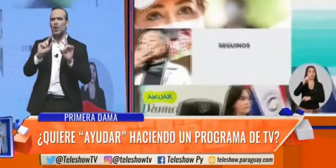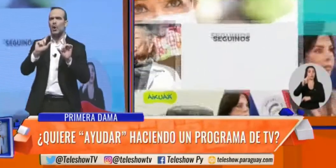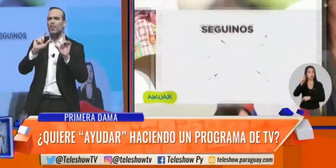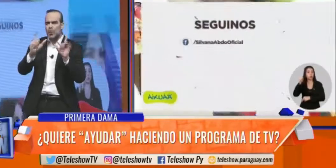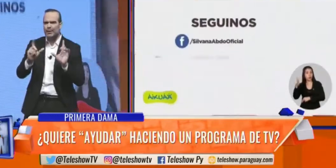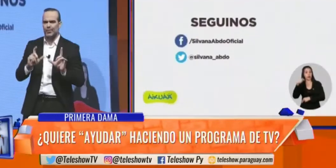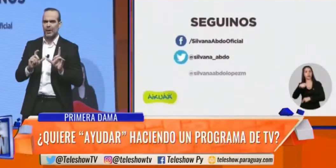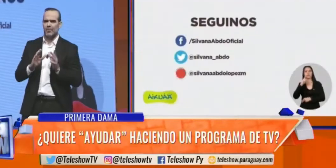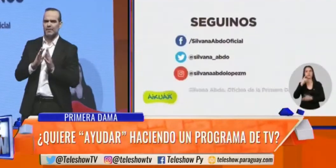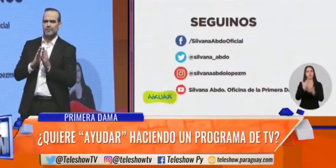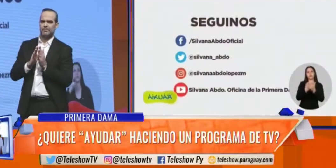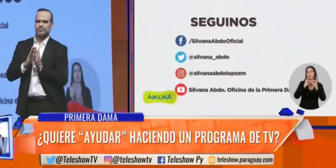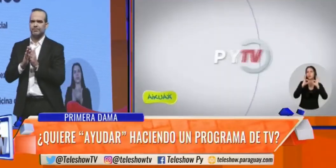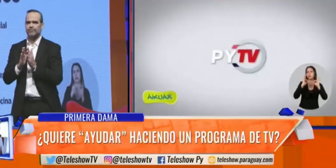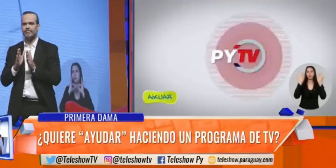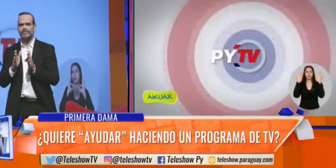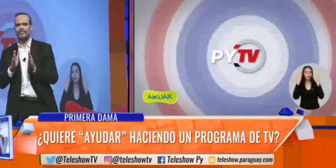con eso. Por último, nada más.